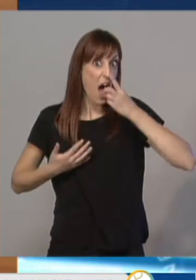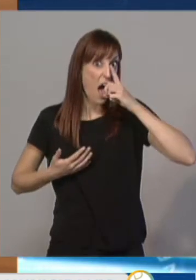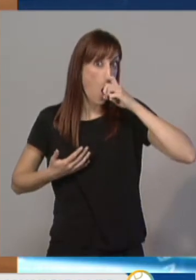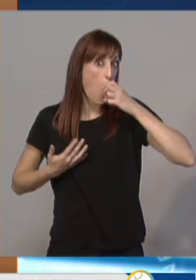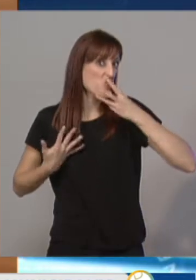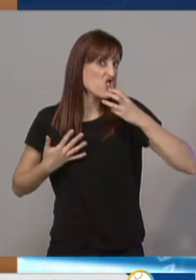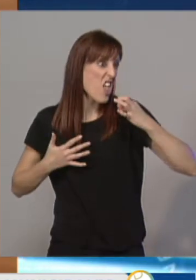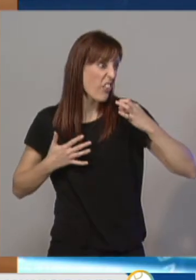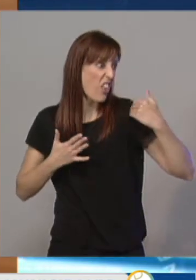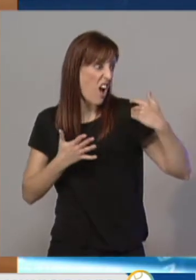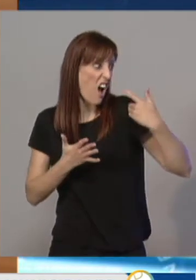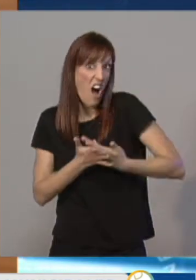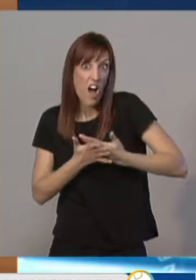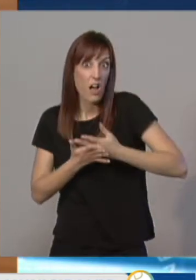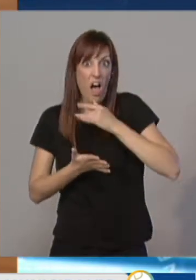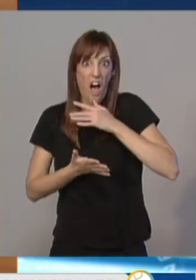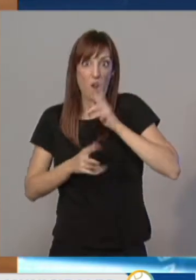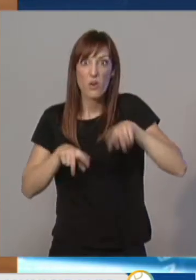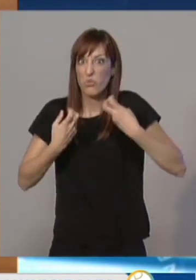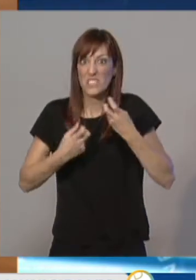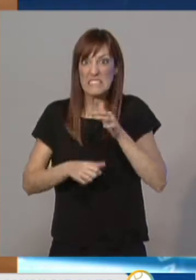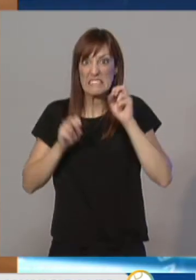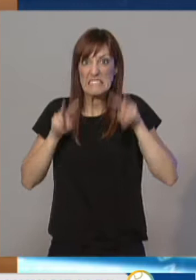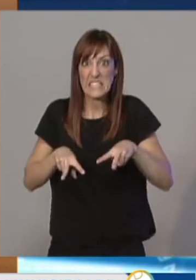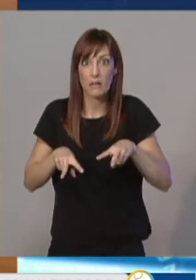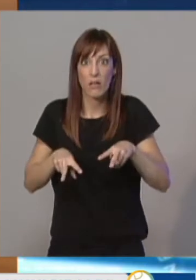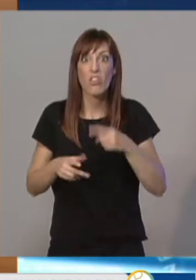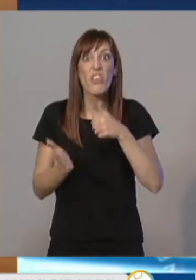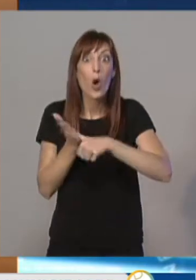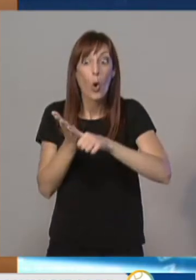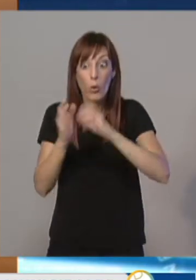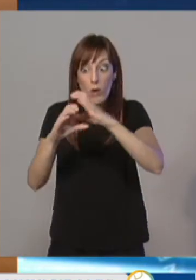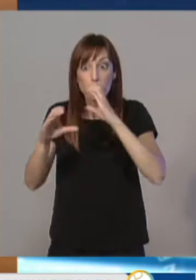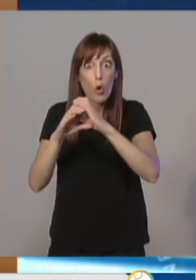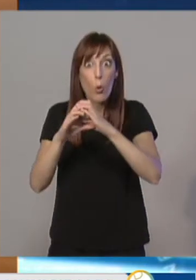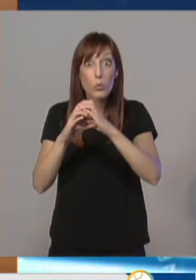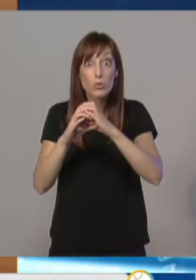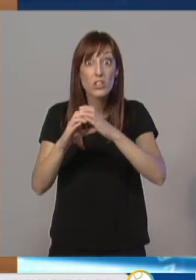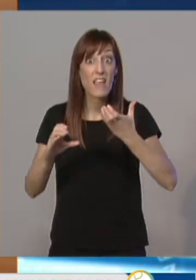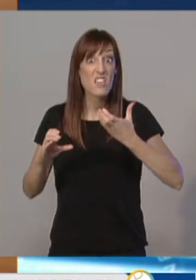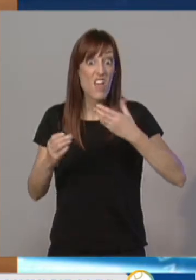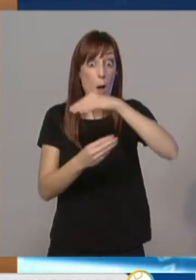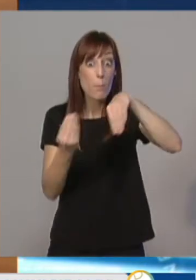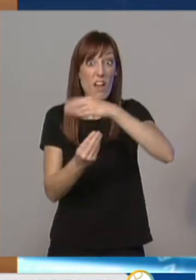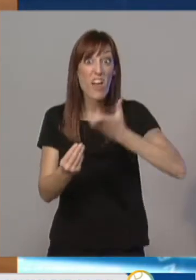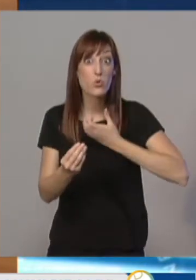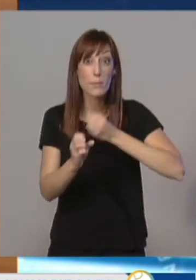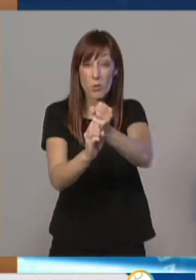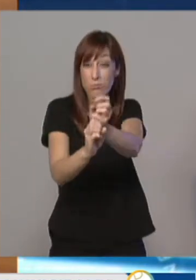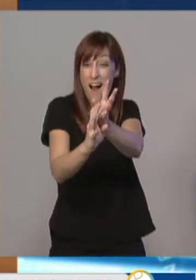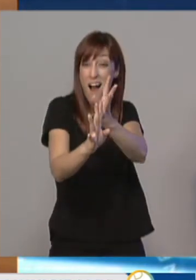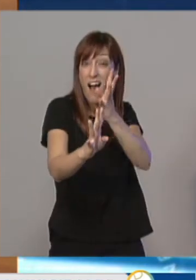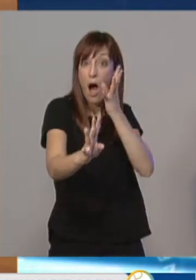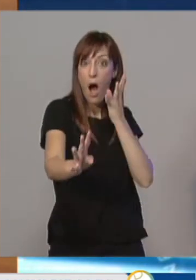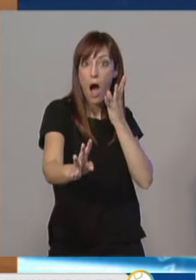tengamos unas colas para renovar el baunobús que salen del ayuntamiento... ...y llegan hasta la mitad de la plaza del ayuntamiento. Necesitamos,